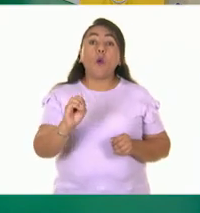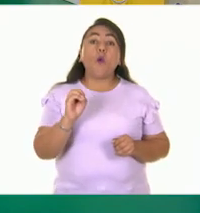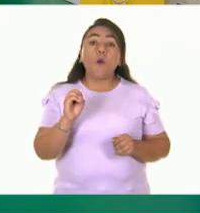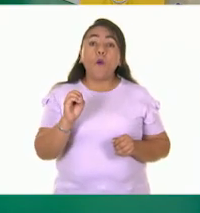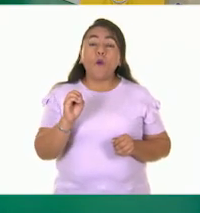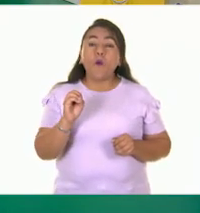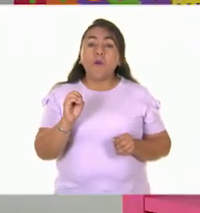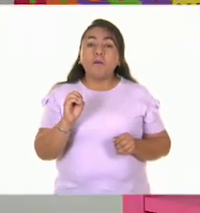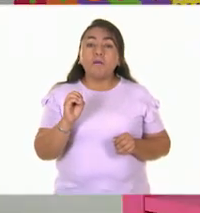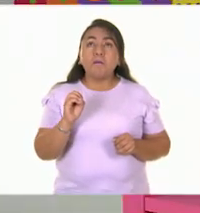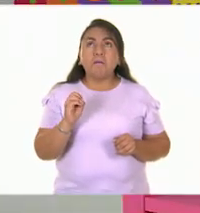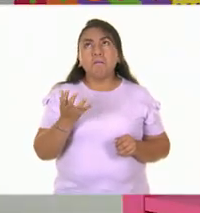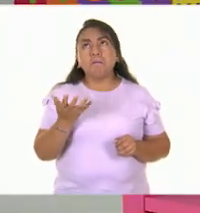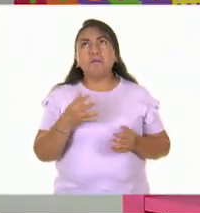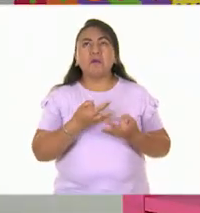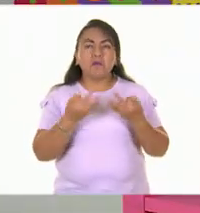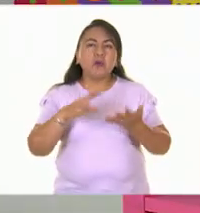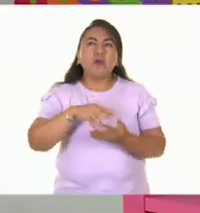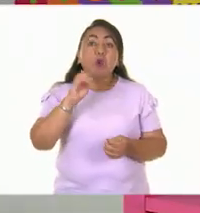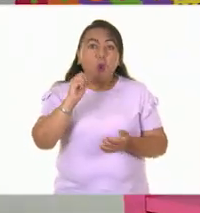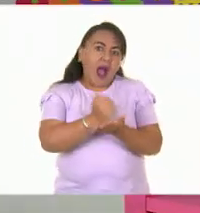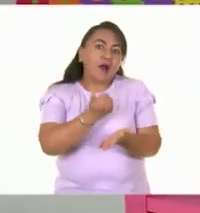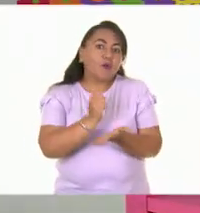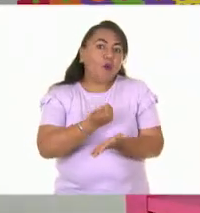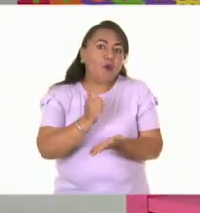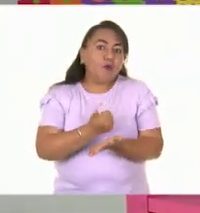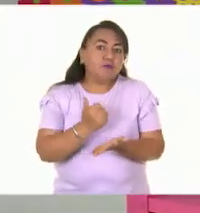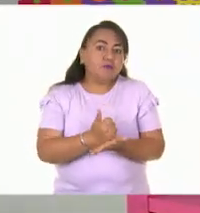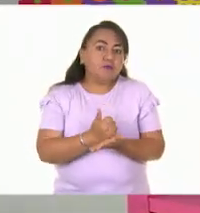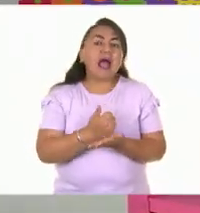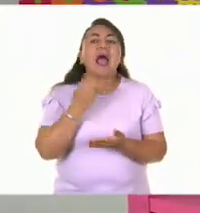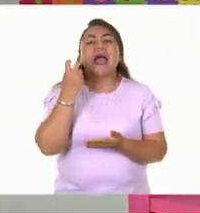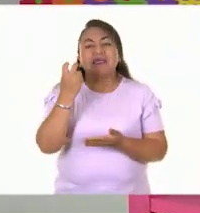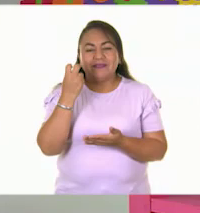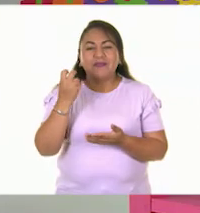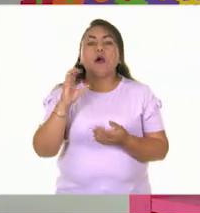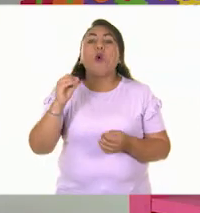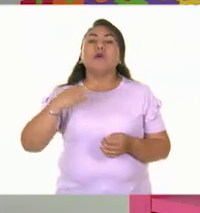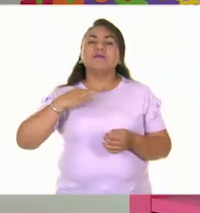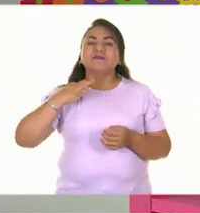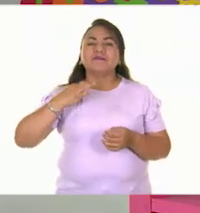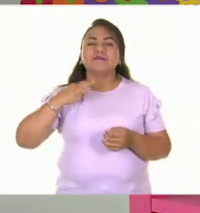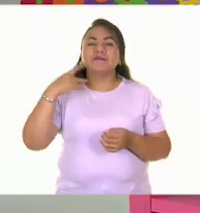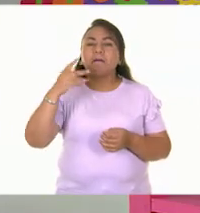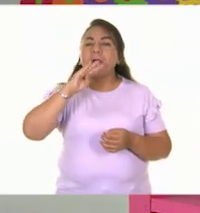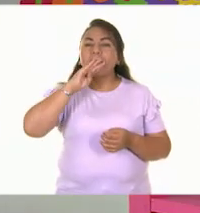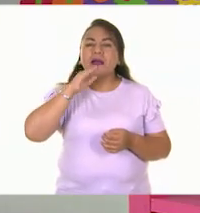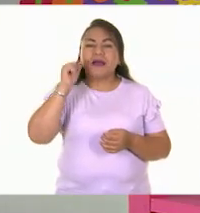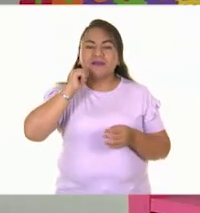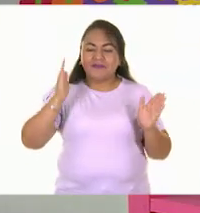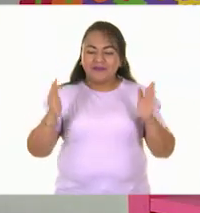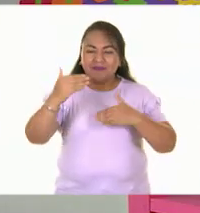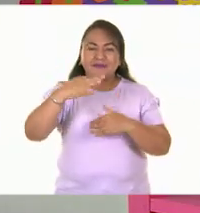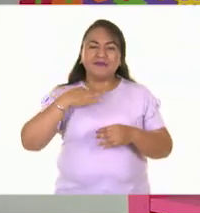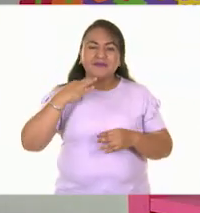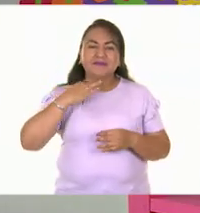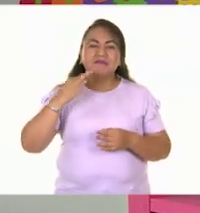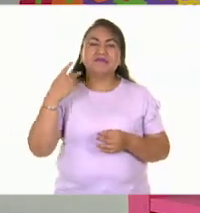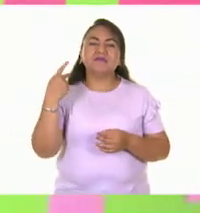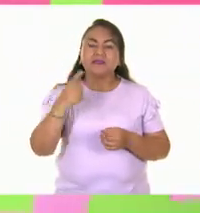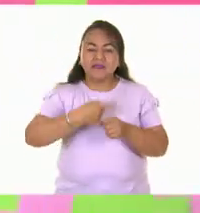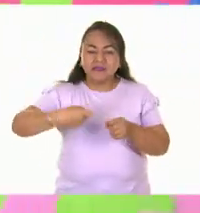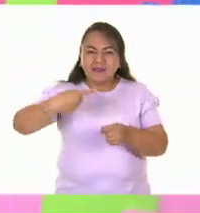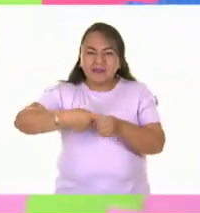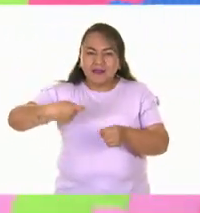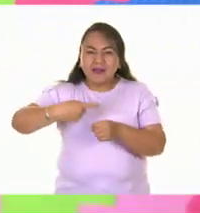arena o puede ser arroz. También un mantelito que tenga tu mamá. Ya ves que las mamás luego tienen algunos manteles